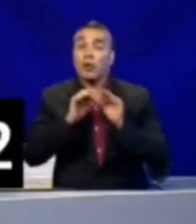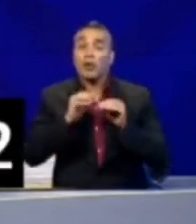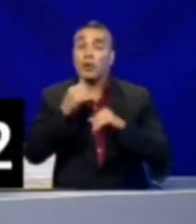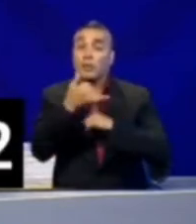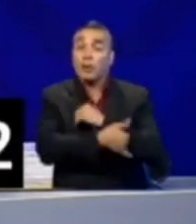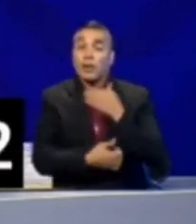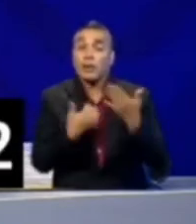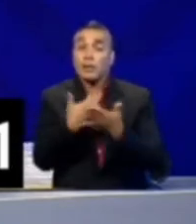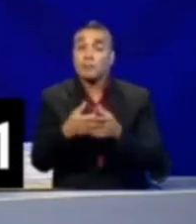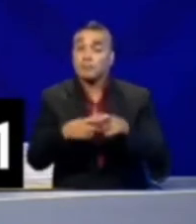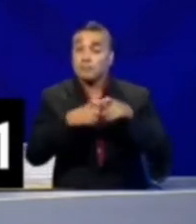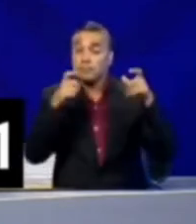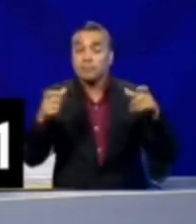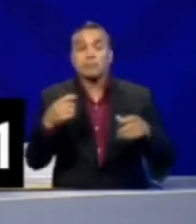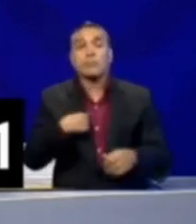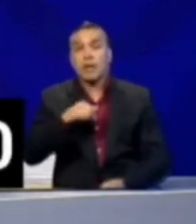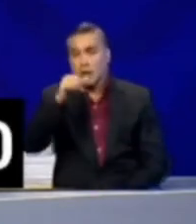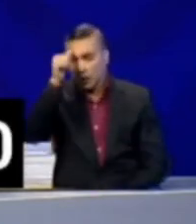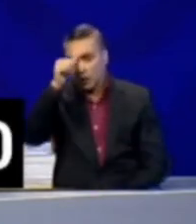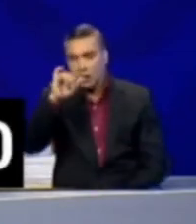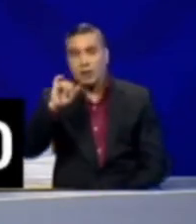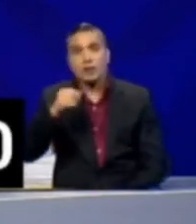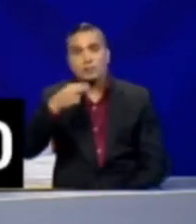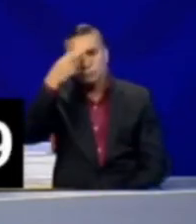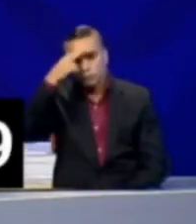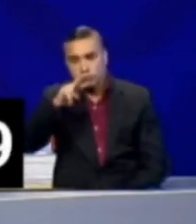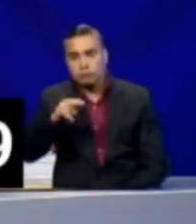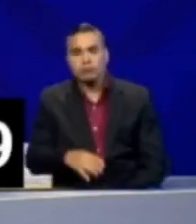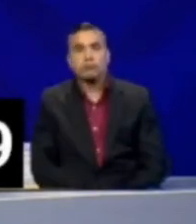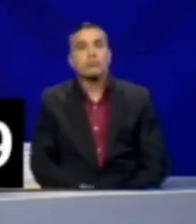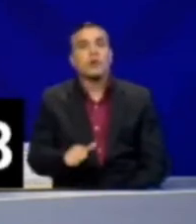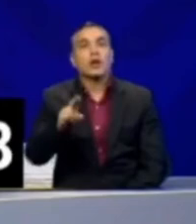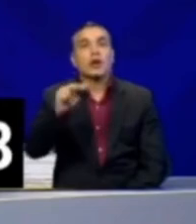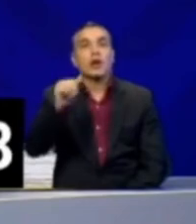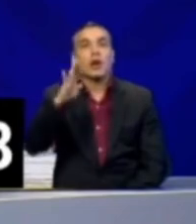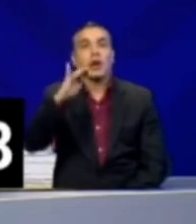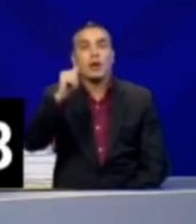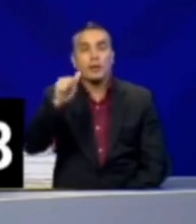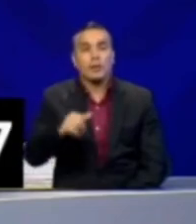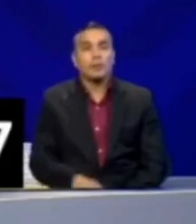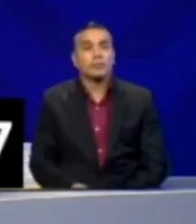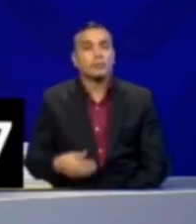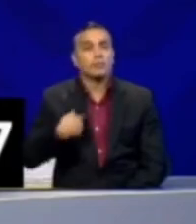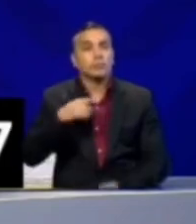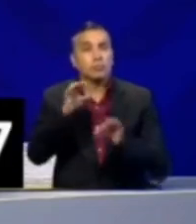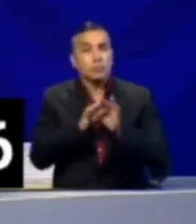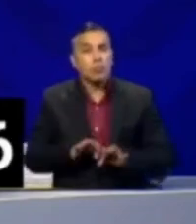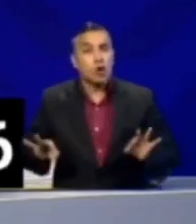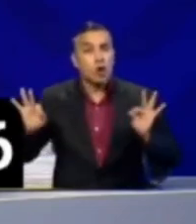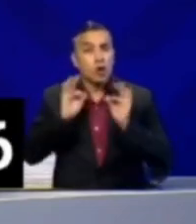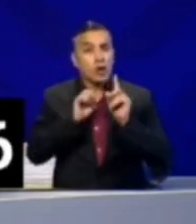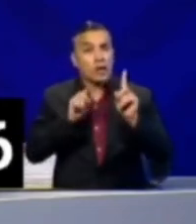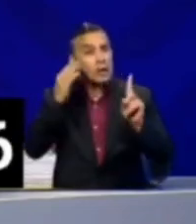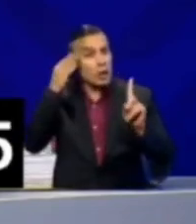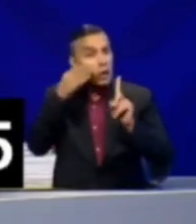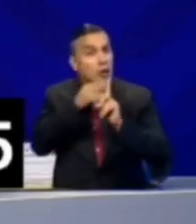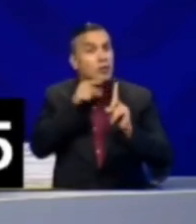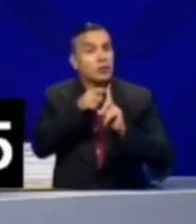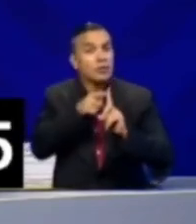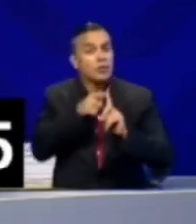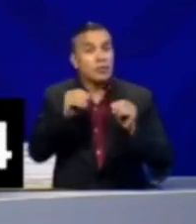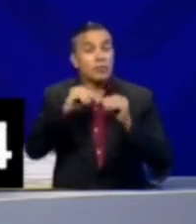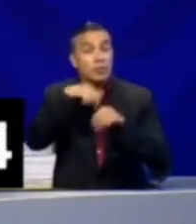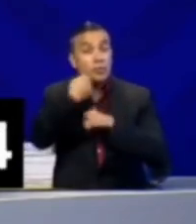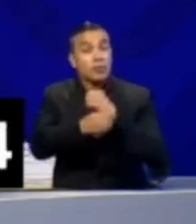economías tan grandes como la India, Indonesia, Emiratos Árabes. Y tenemos que tener claro en este objetivo, más